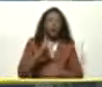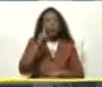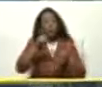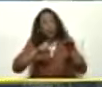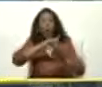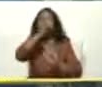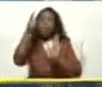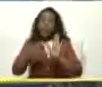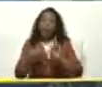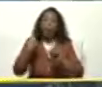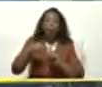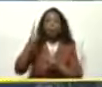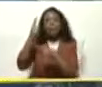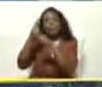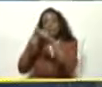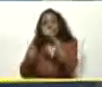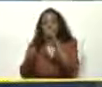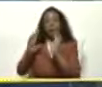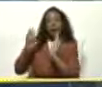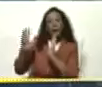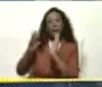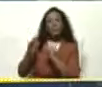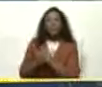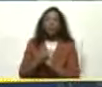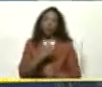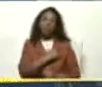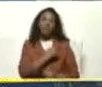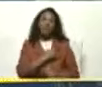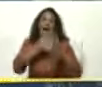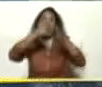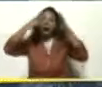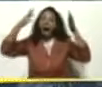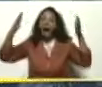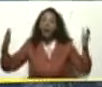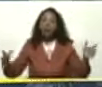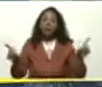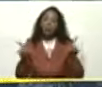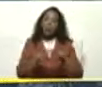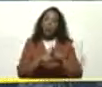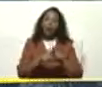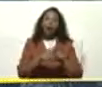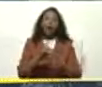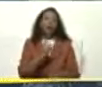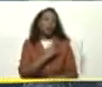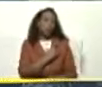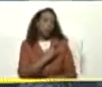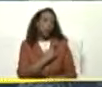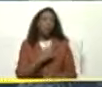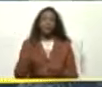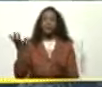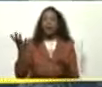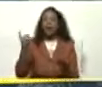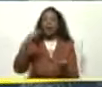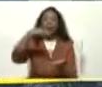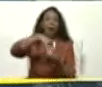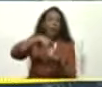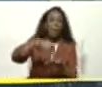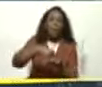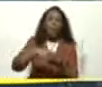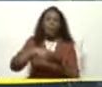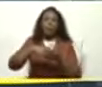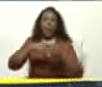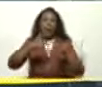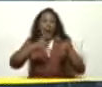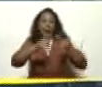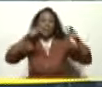completas Y otras Primera fase Porque universidades Tan grandes como esta La Universidad de Carabobo Que tiene el doble De las